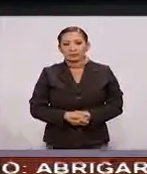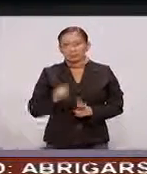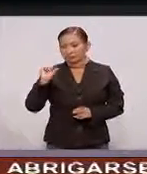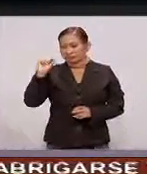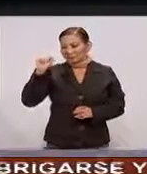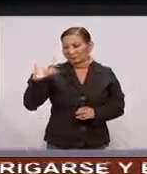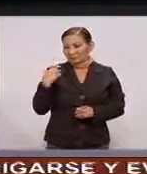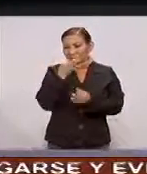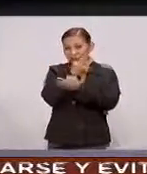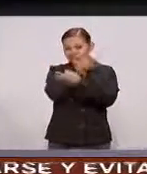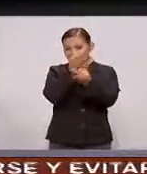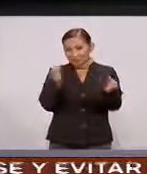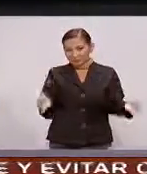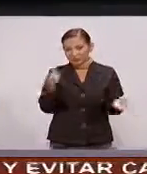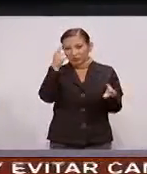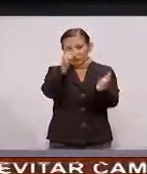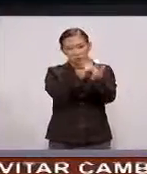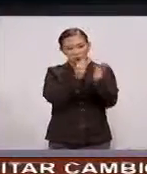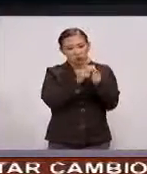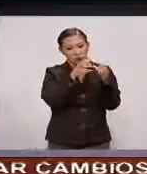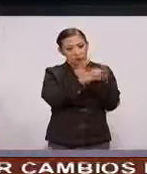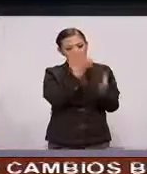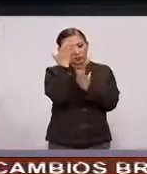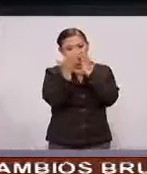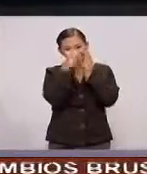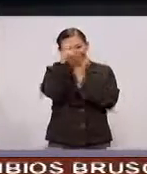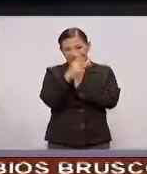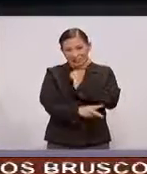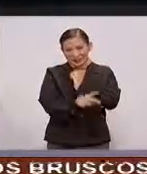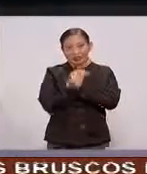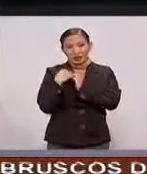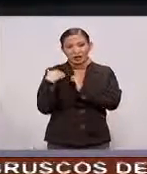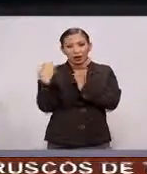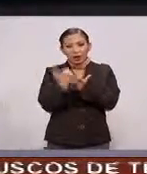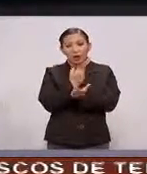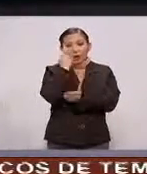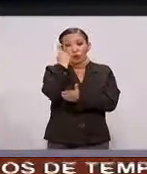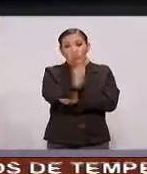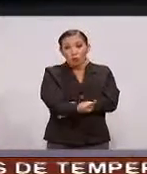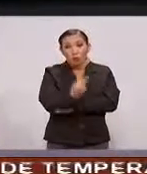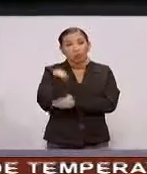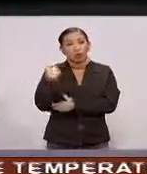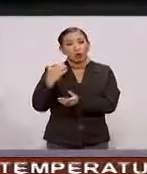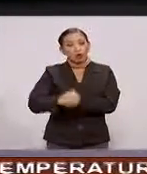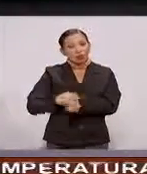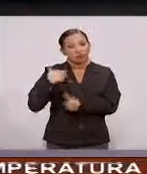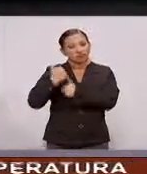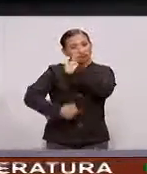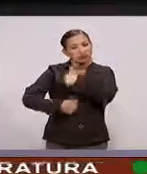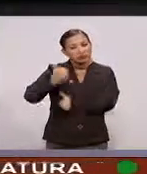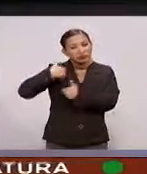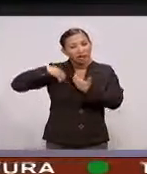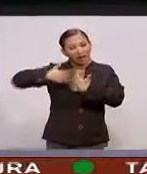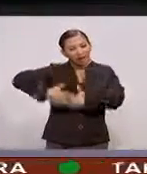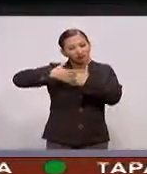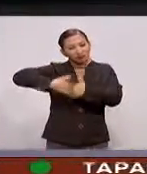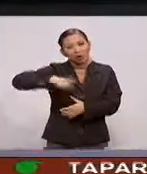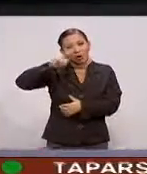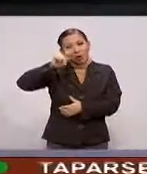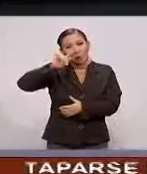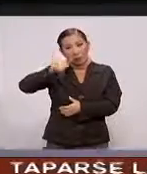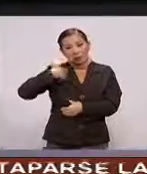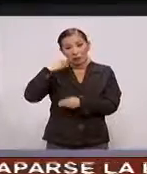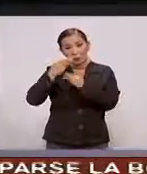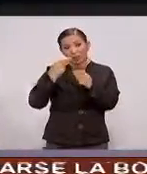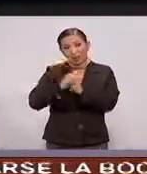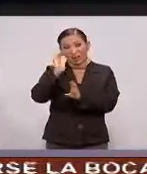Recientemente Le informamos Que un grupo De estudiantes mexicanos Ganó uno De los torneos De robótica Más importantes Del mundo Lo invito